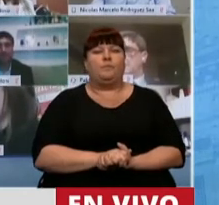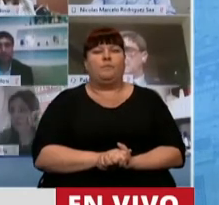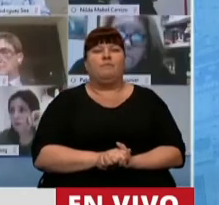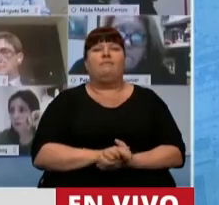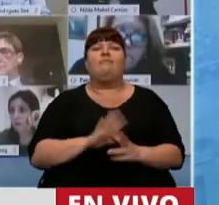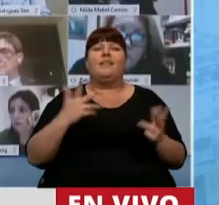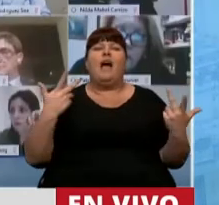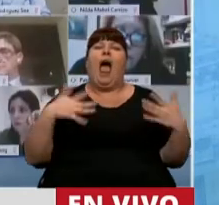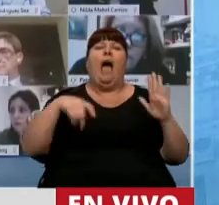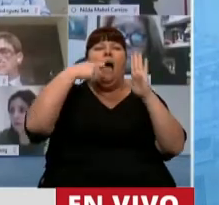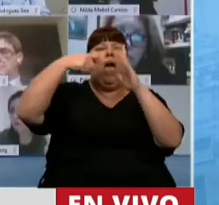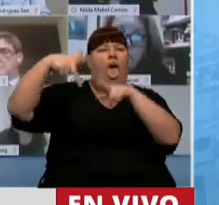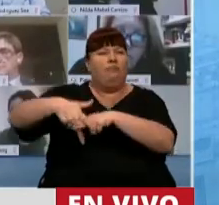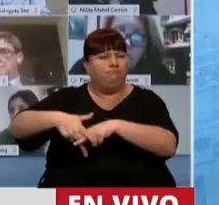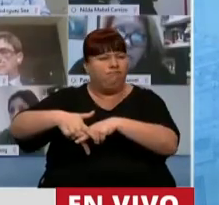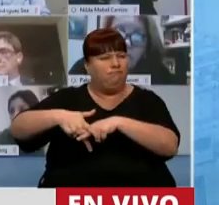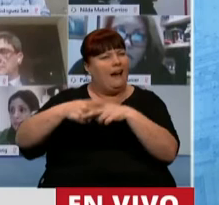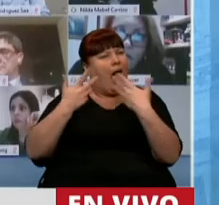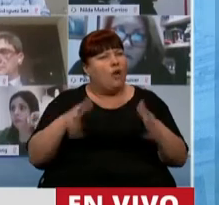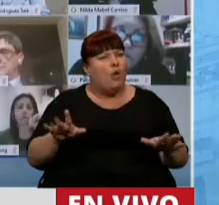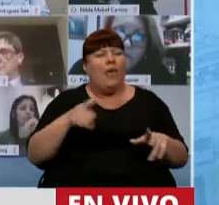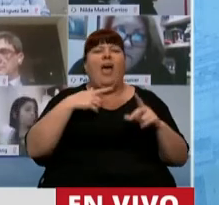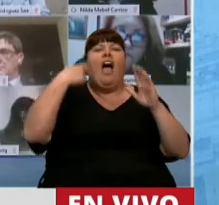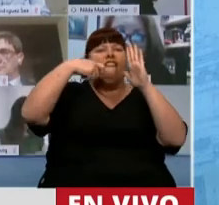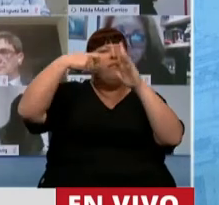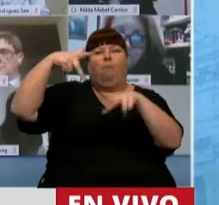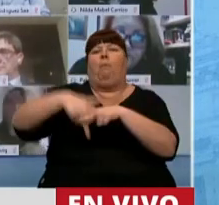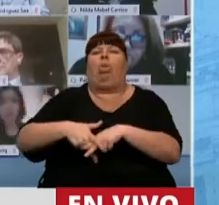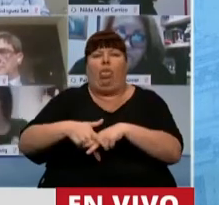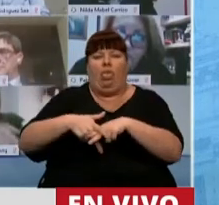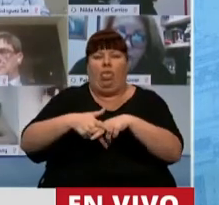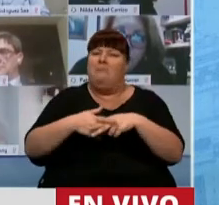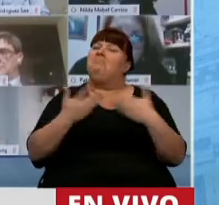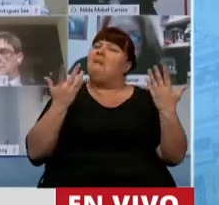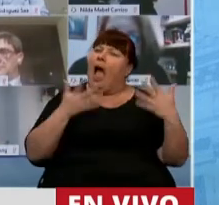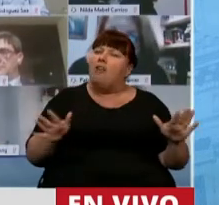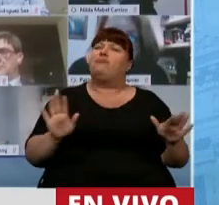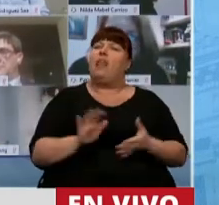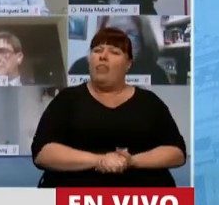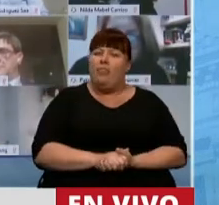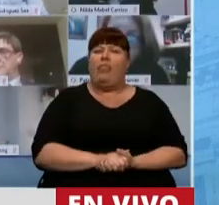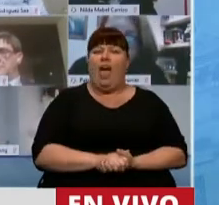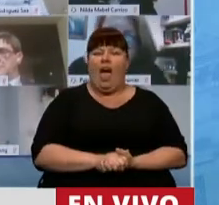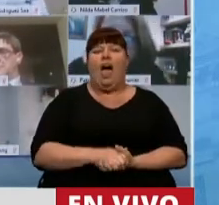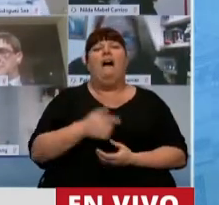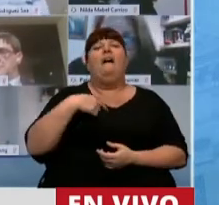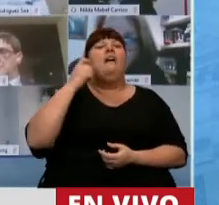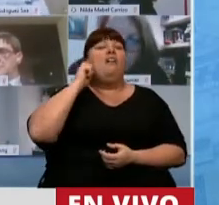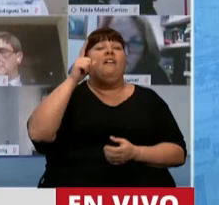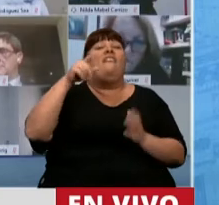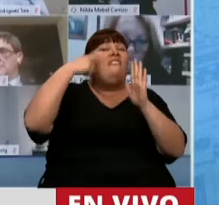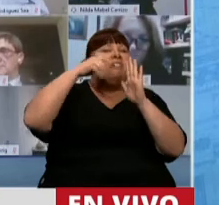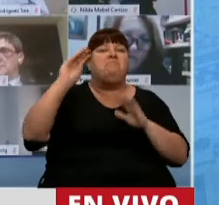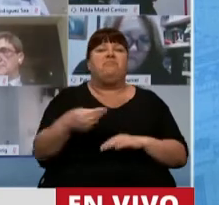se había cortado la grabación, se había cortado la filmación. Mire qué casualidad, no pudimos conseguir la